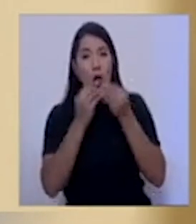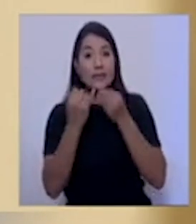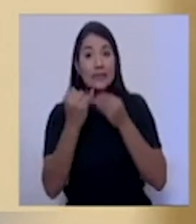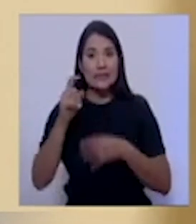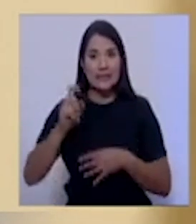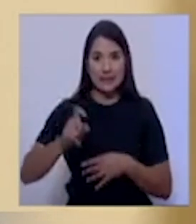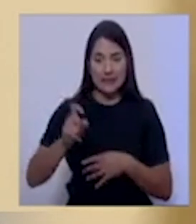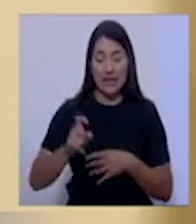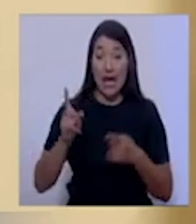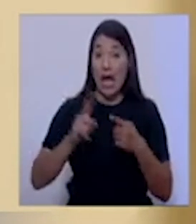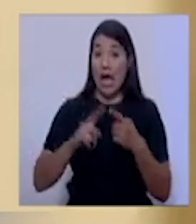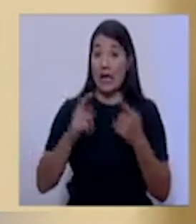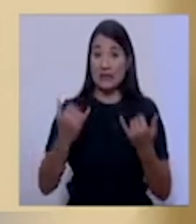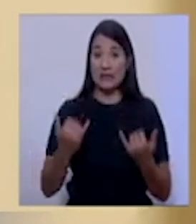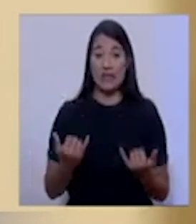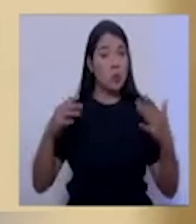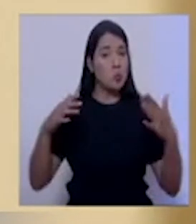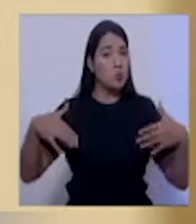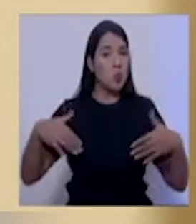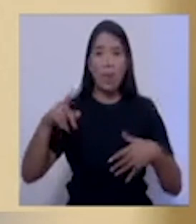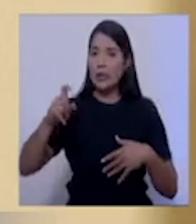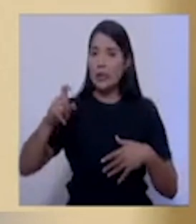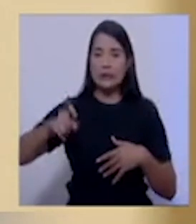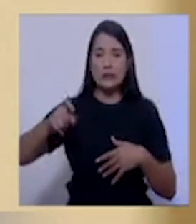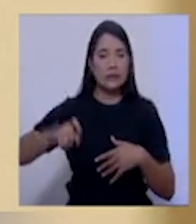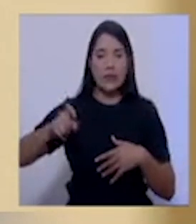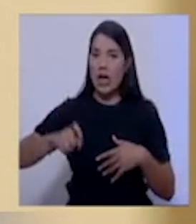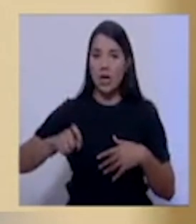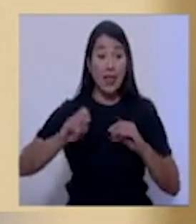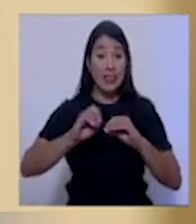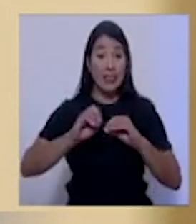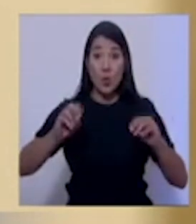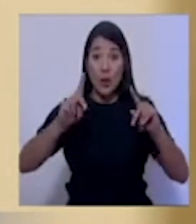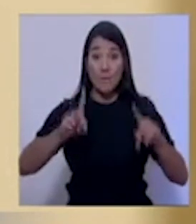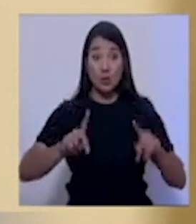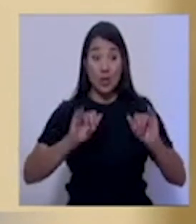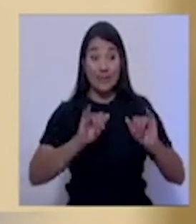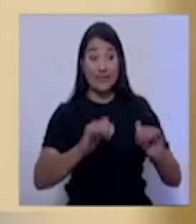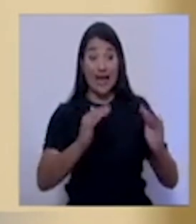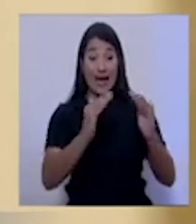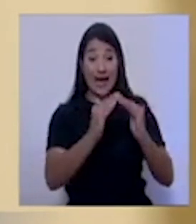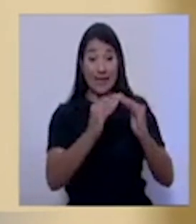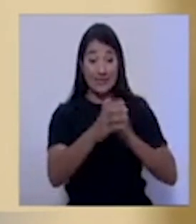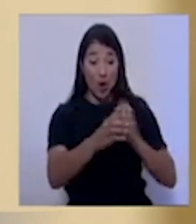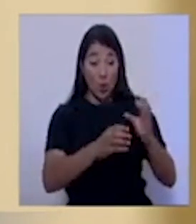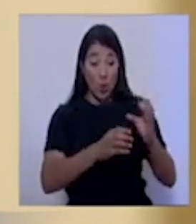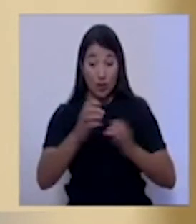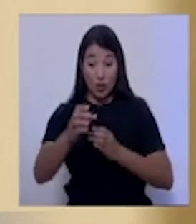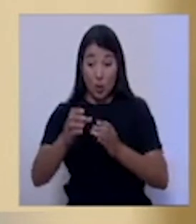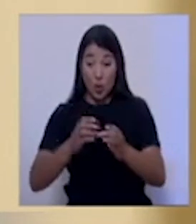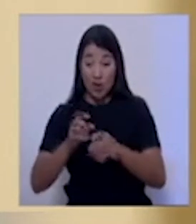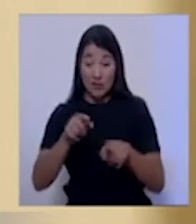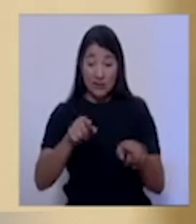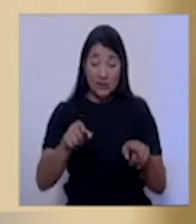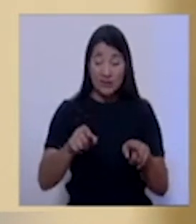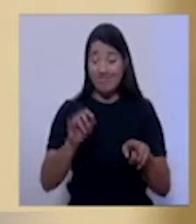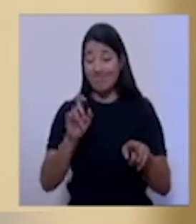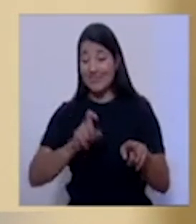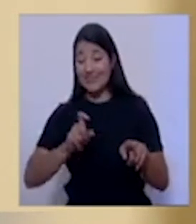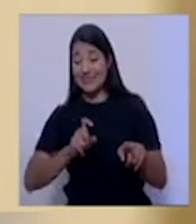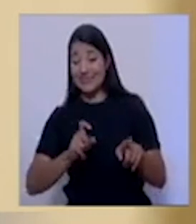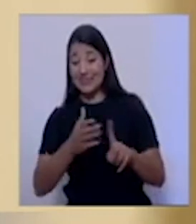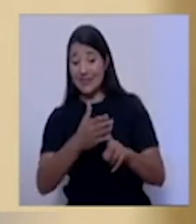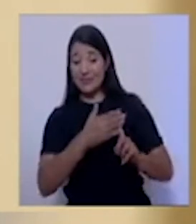De momento no ha sido necesario mover ninguna persona de una cuartería, particularmente en Heredia, a algunos de los albergues que se encuentran